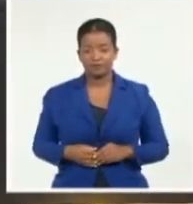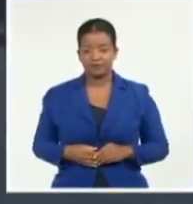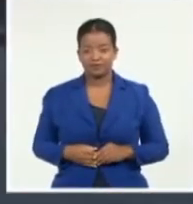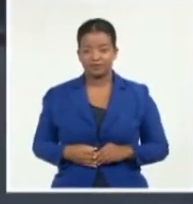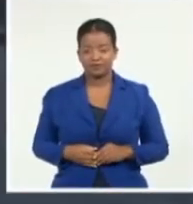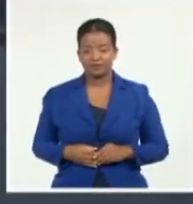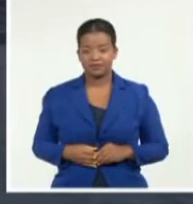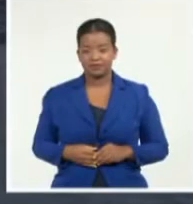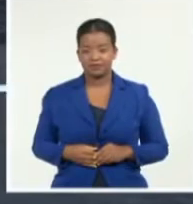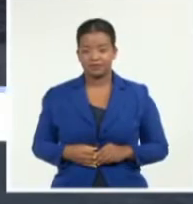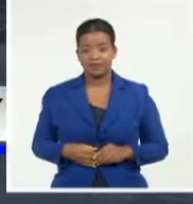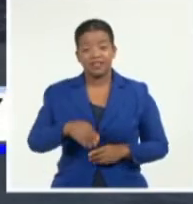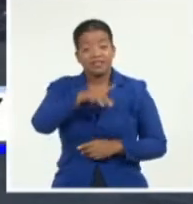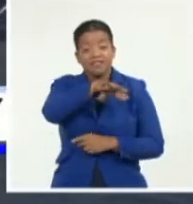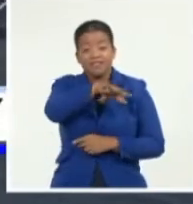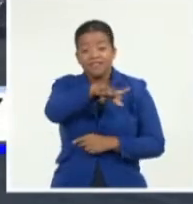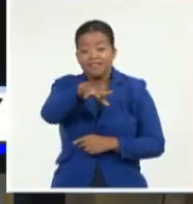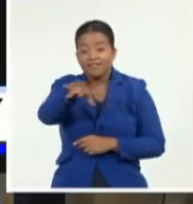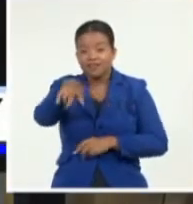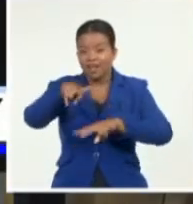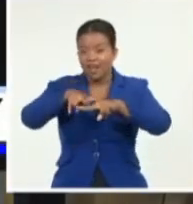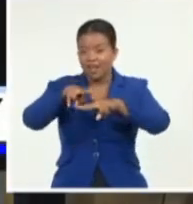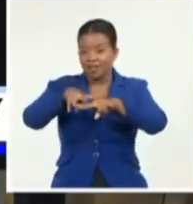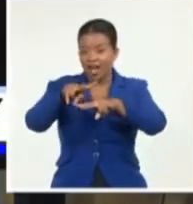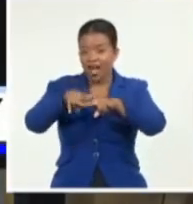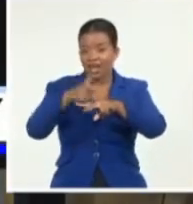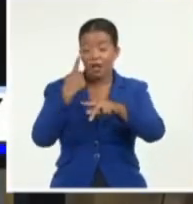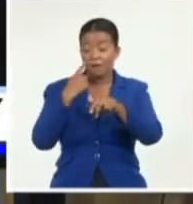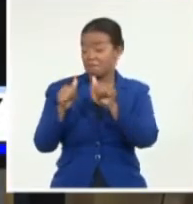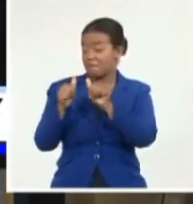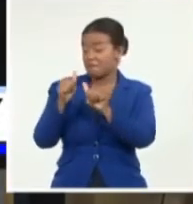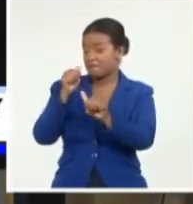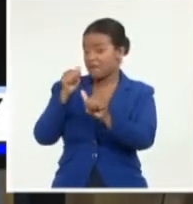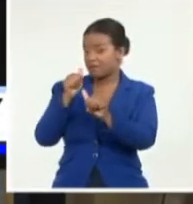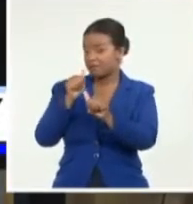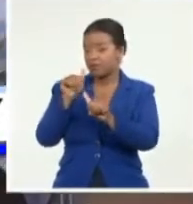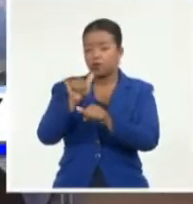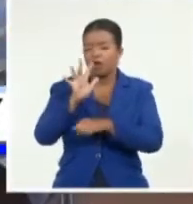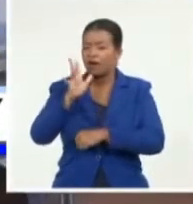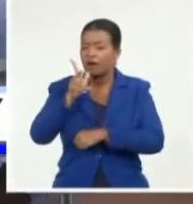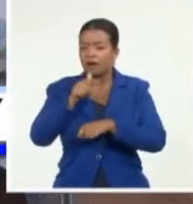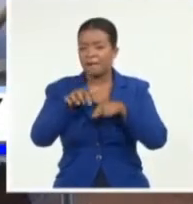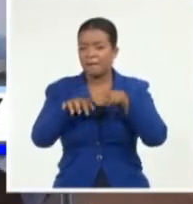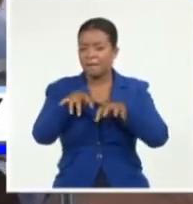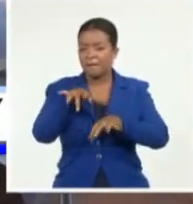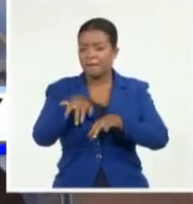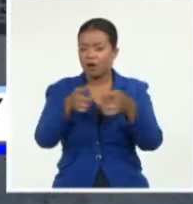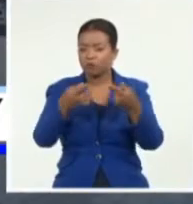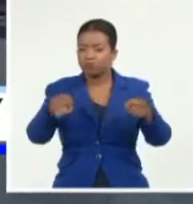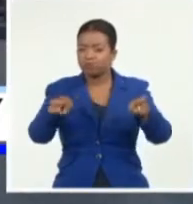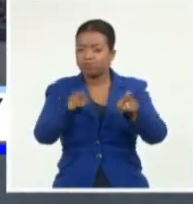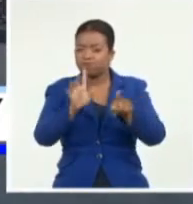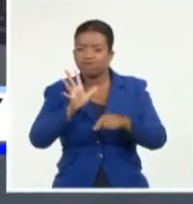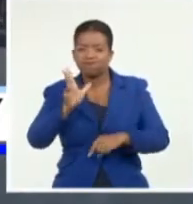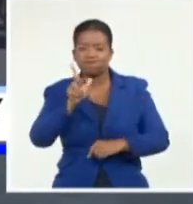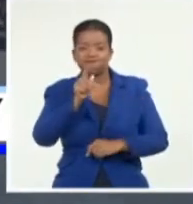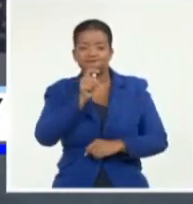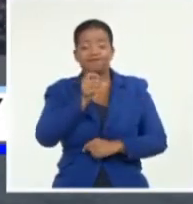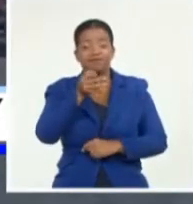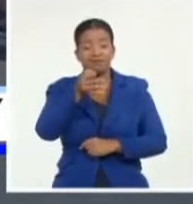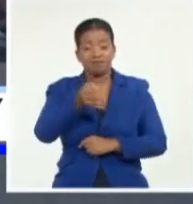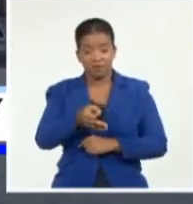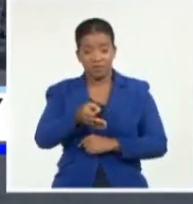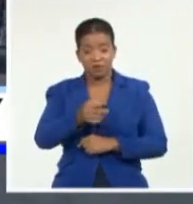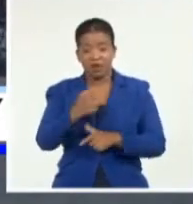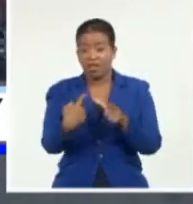La Bahía de la Habana como telón de fondo, la magia de la improvisación y seis piezas interpretadas con maestría son ingredientes esenciales